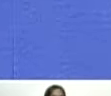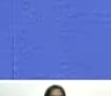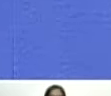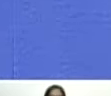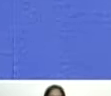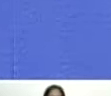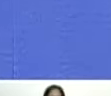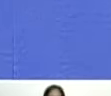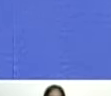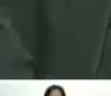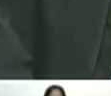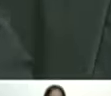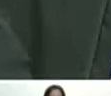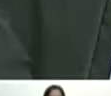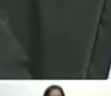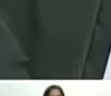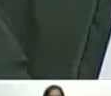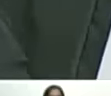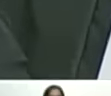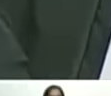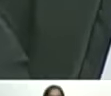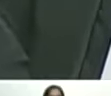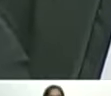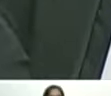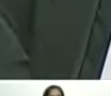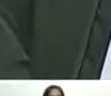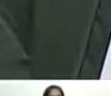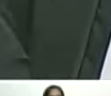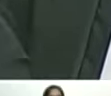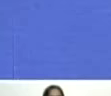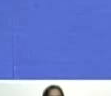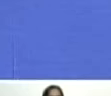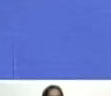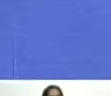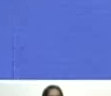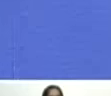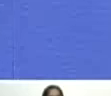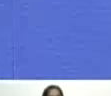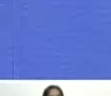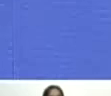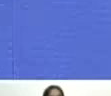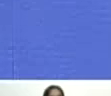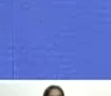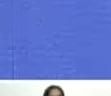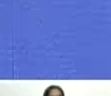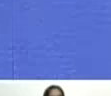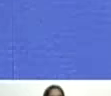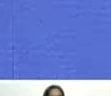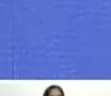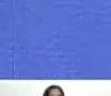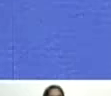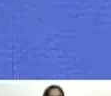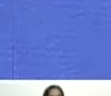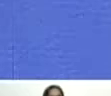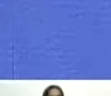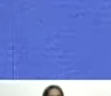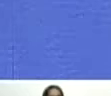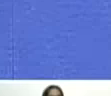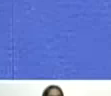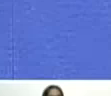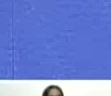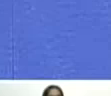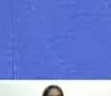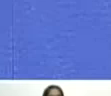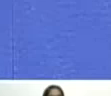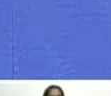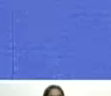mitad del valle coche ahí en la rayita ahí vivo yo ahí ahí ¿ah? en un urbanismo de la gran misión vivienda Venezuela vivo